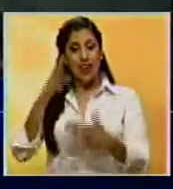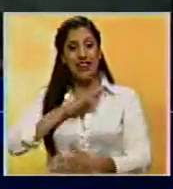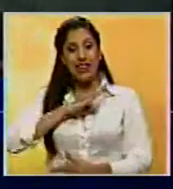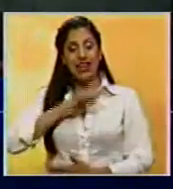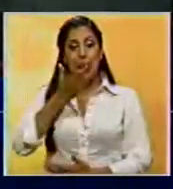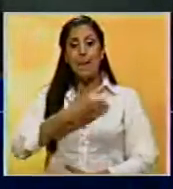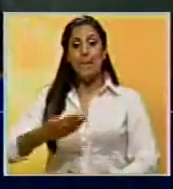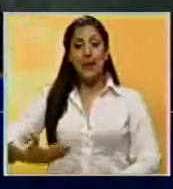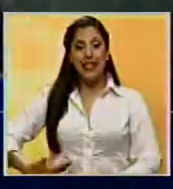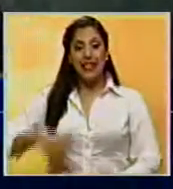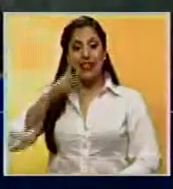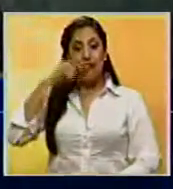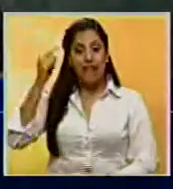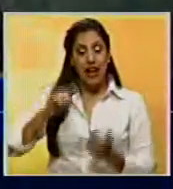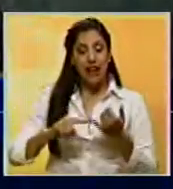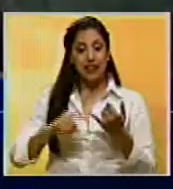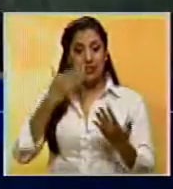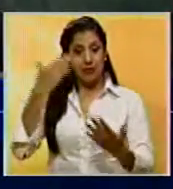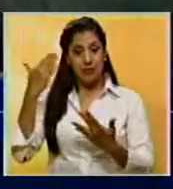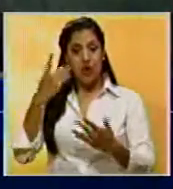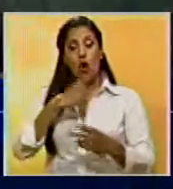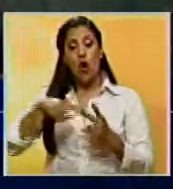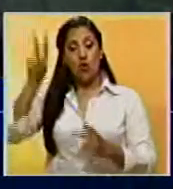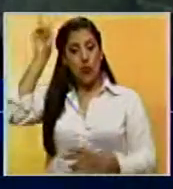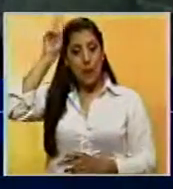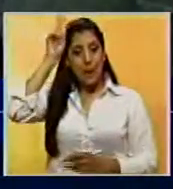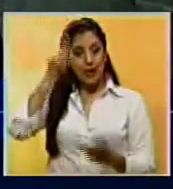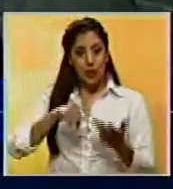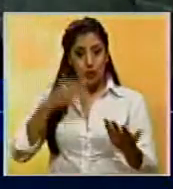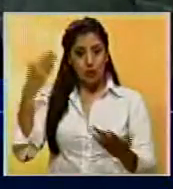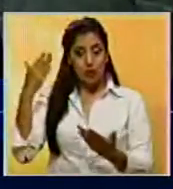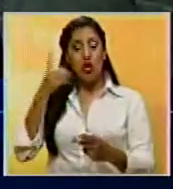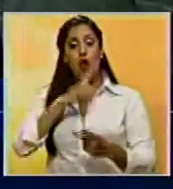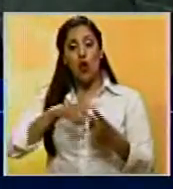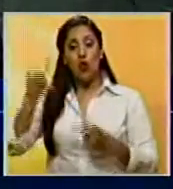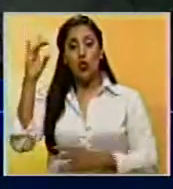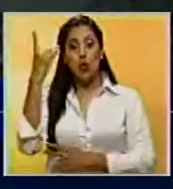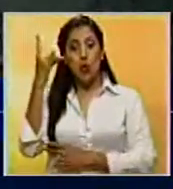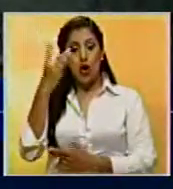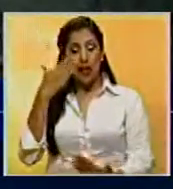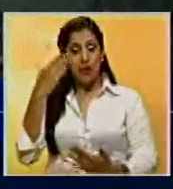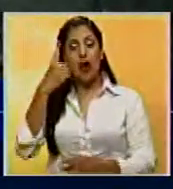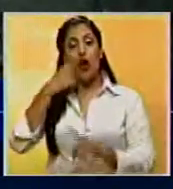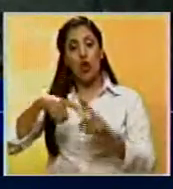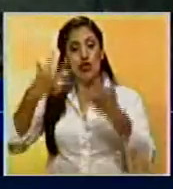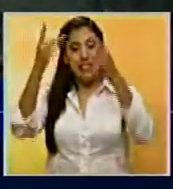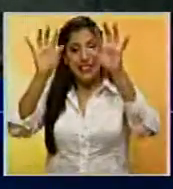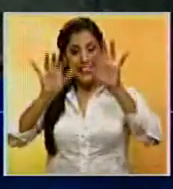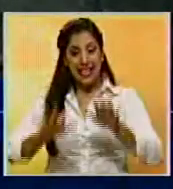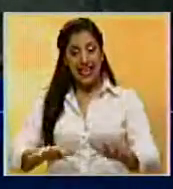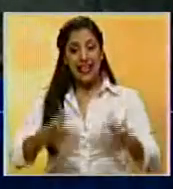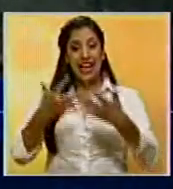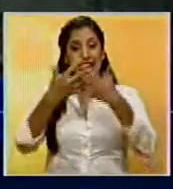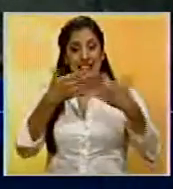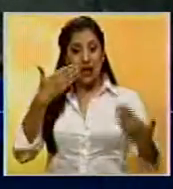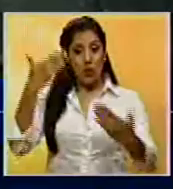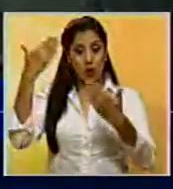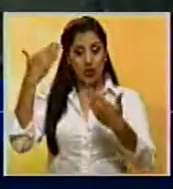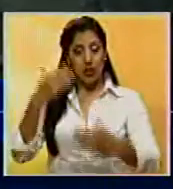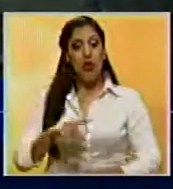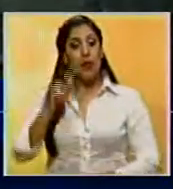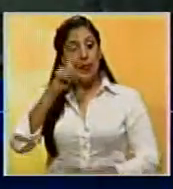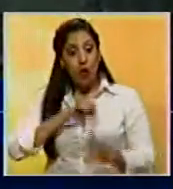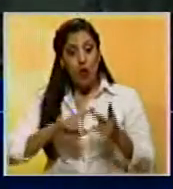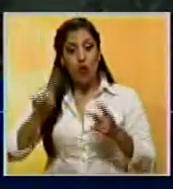encuentran los presidentes de Francia, François Hollande, de Perú, Ollantou Mala, de Bolivia, Evo Morales, el secretario de Estado de Estados Unidos, John